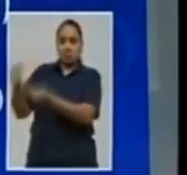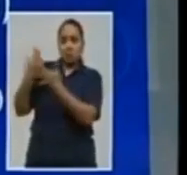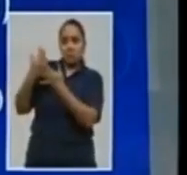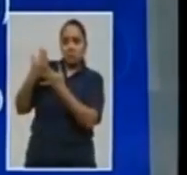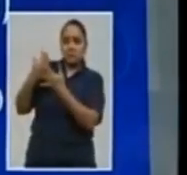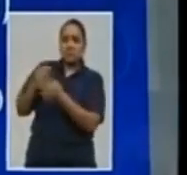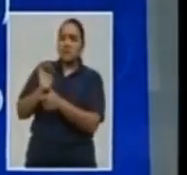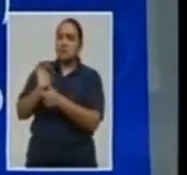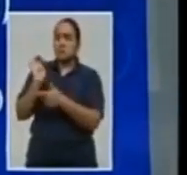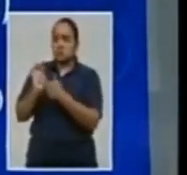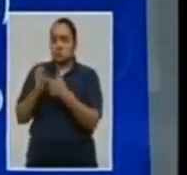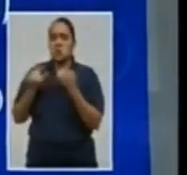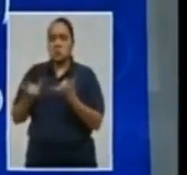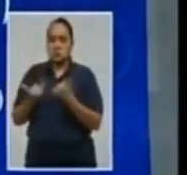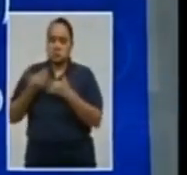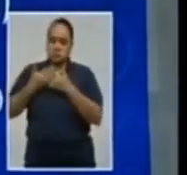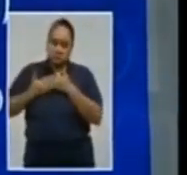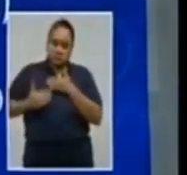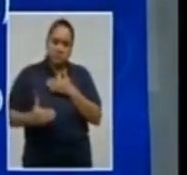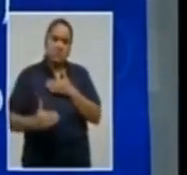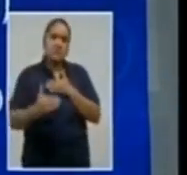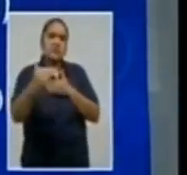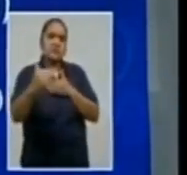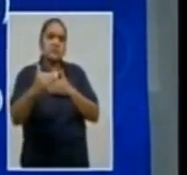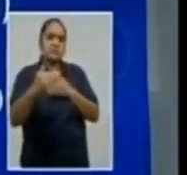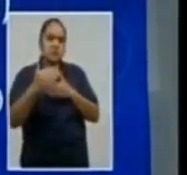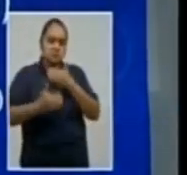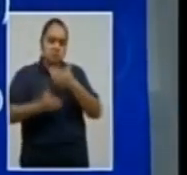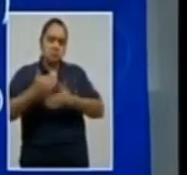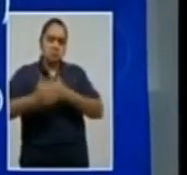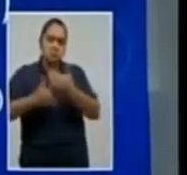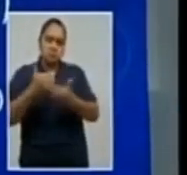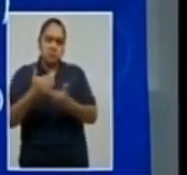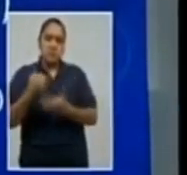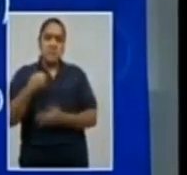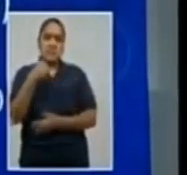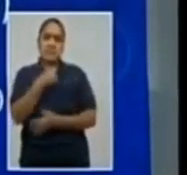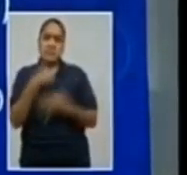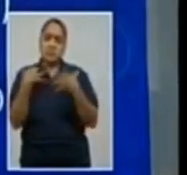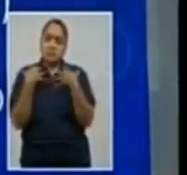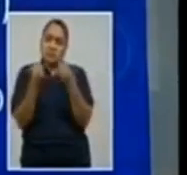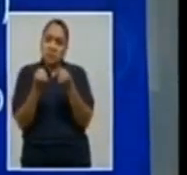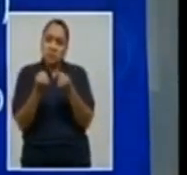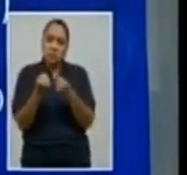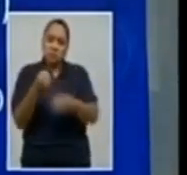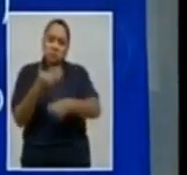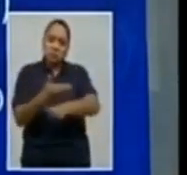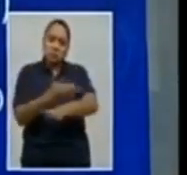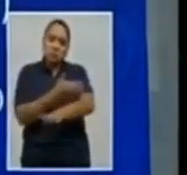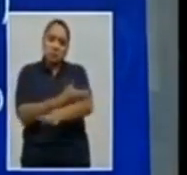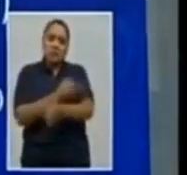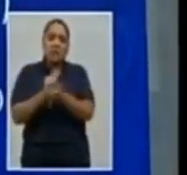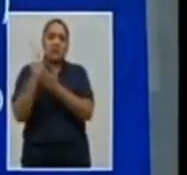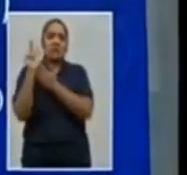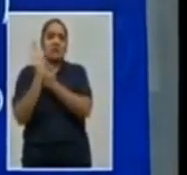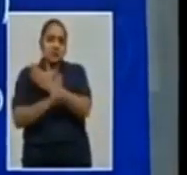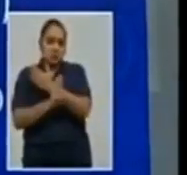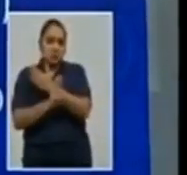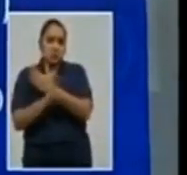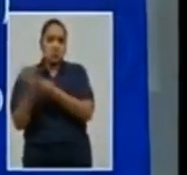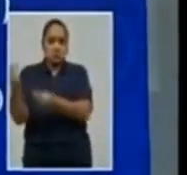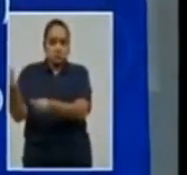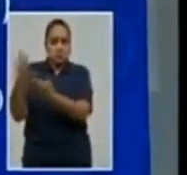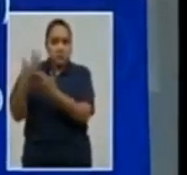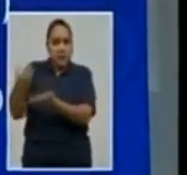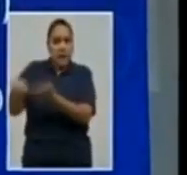cuál haya sido la razón, pero esperamos que la Secretaría de Salud y todos los laboratorios que están colaborando para